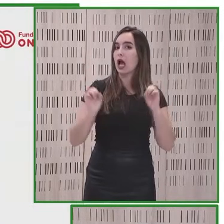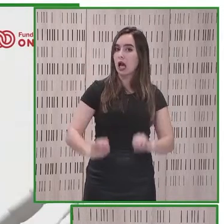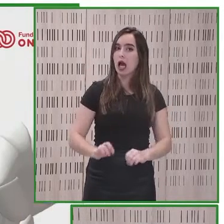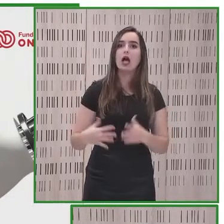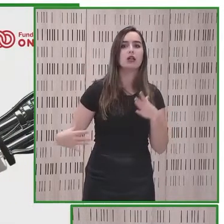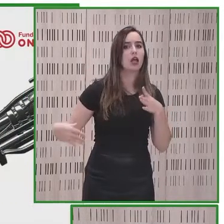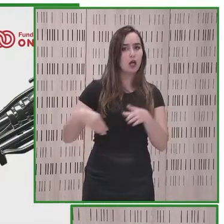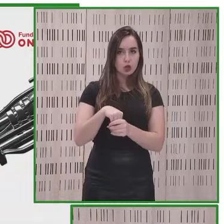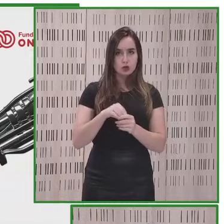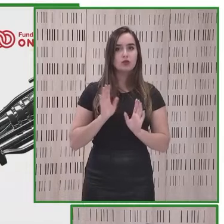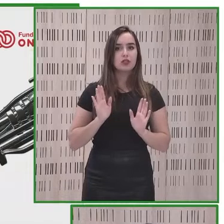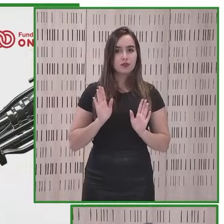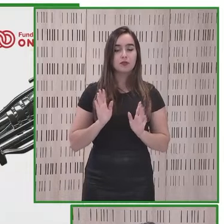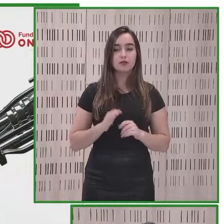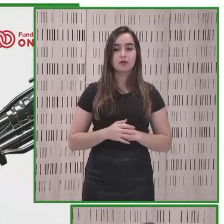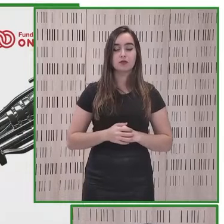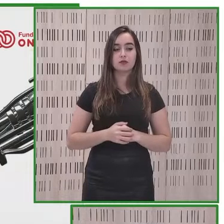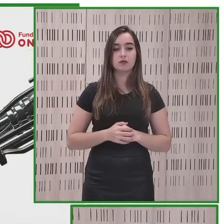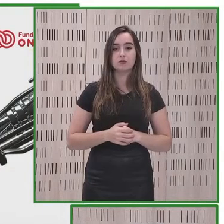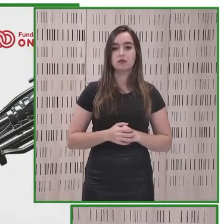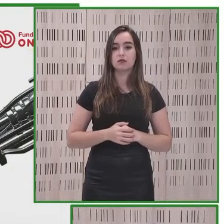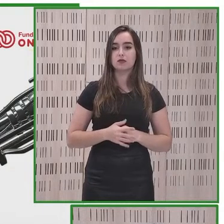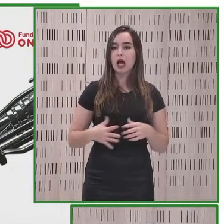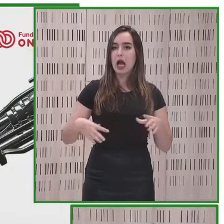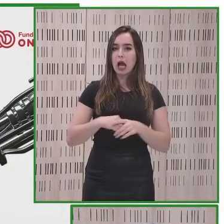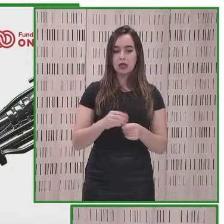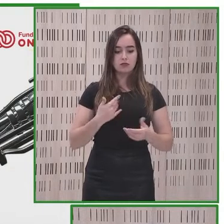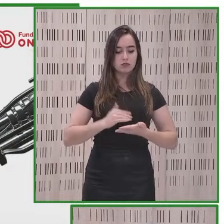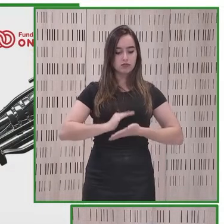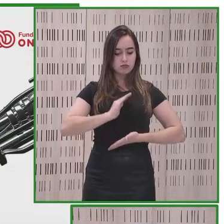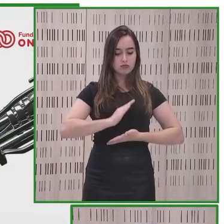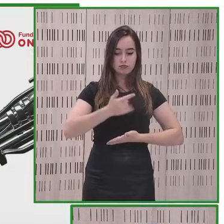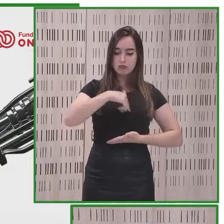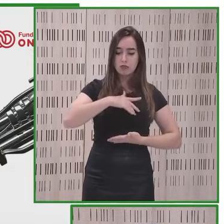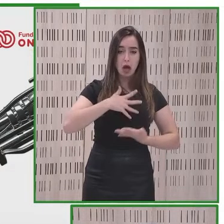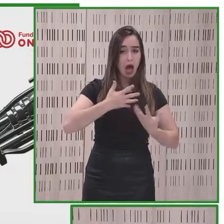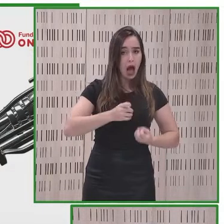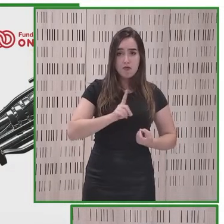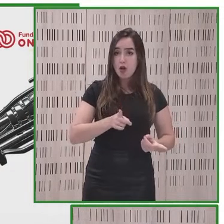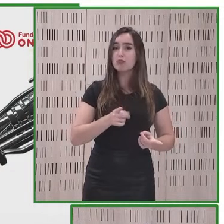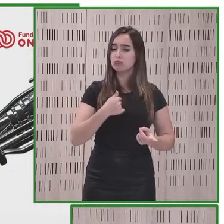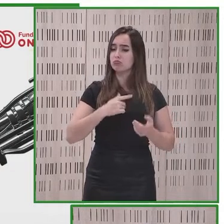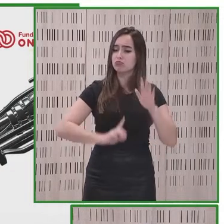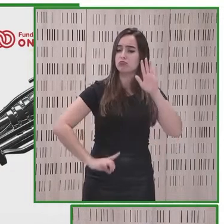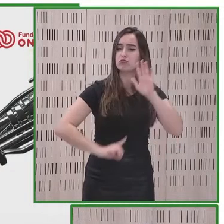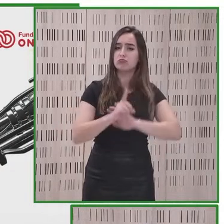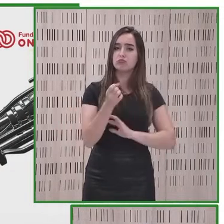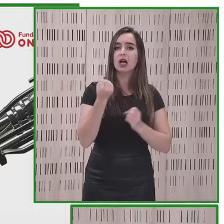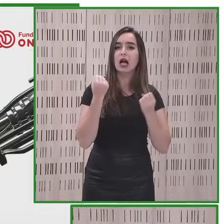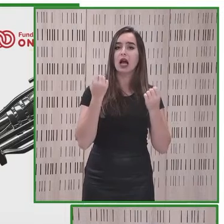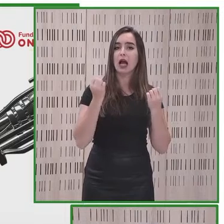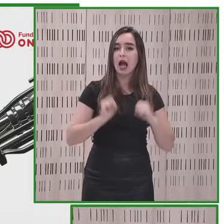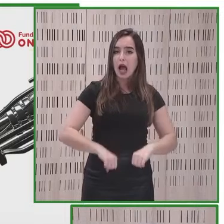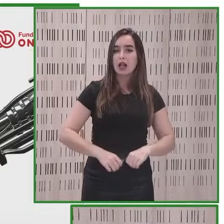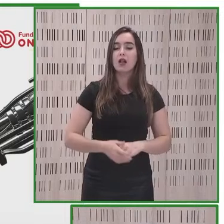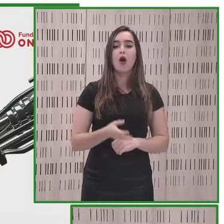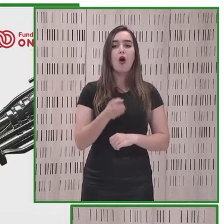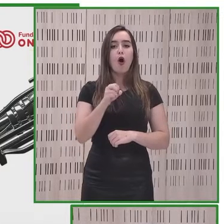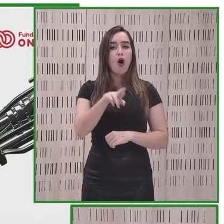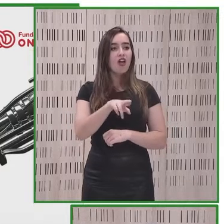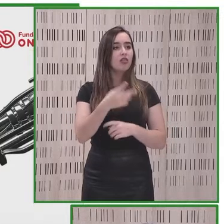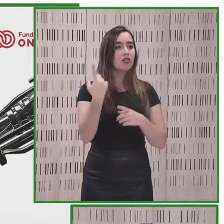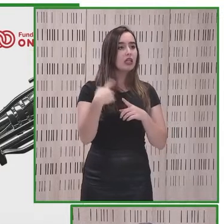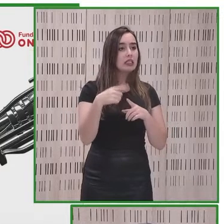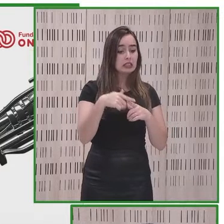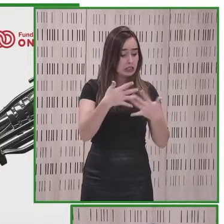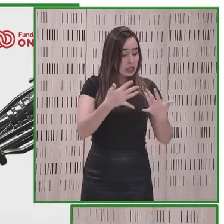inclusiva nos puede potenciar las capacidades que no tenemos puede permitirnos hacer cosas que en estos